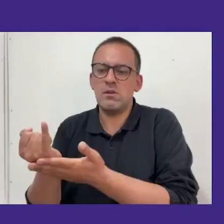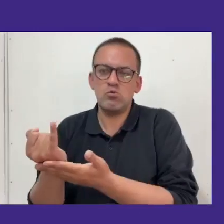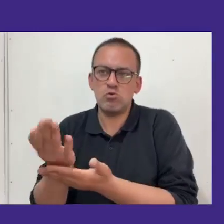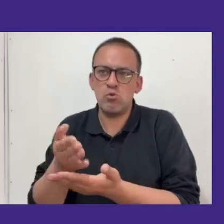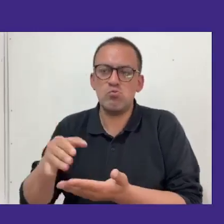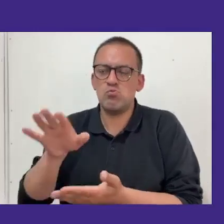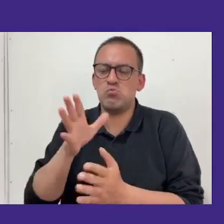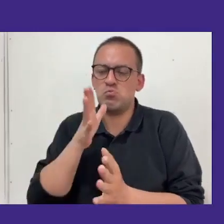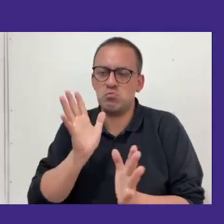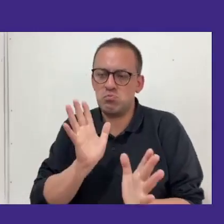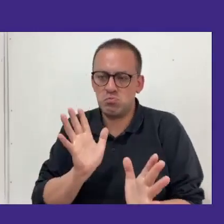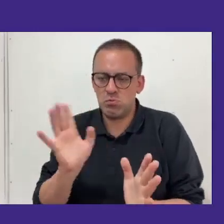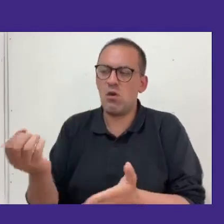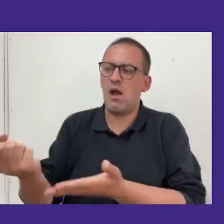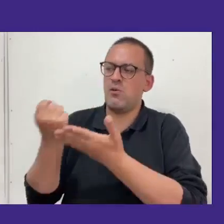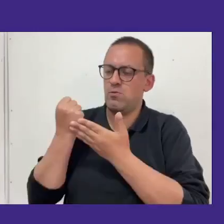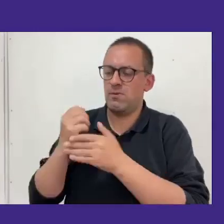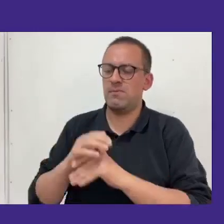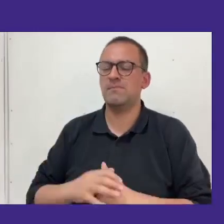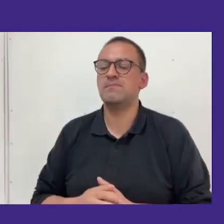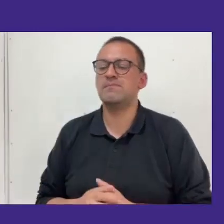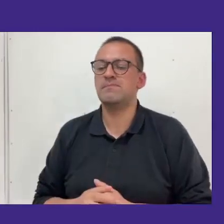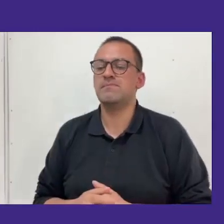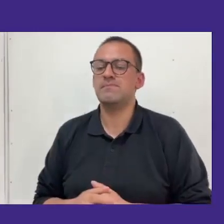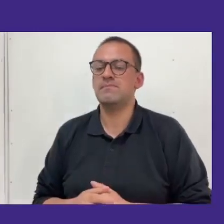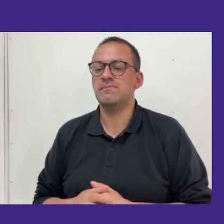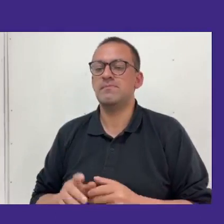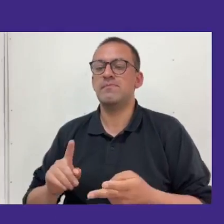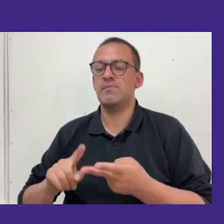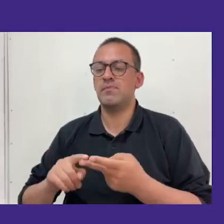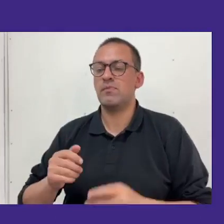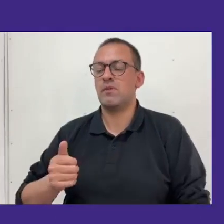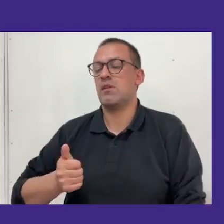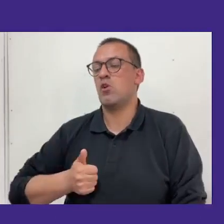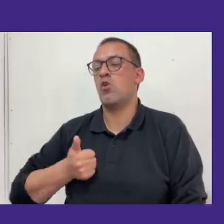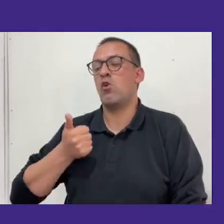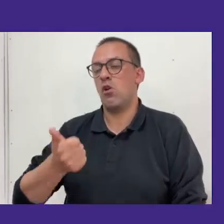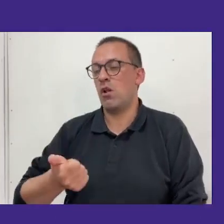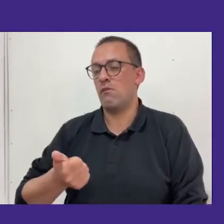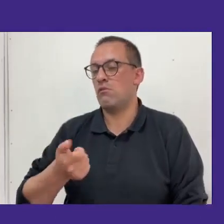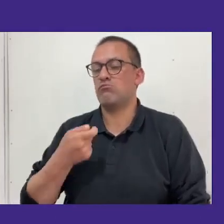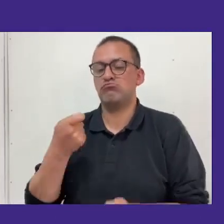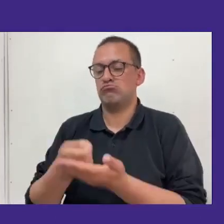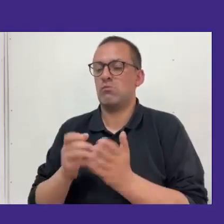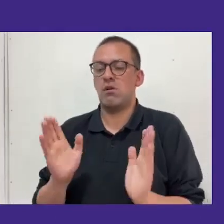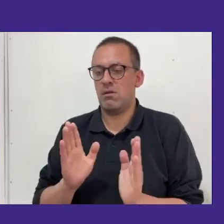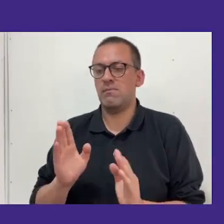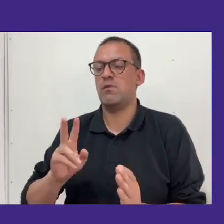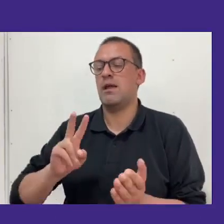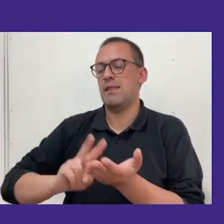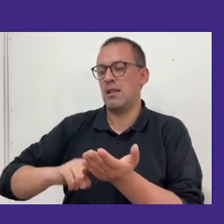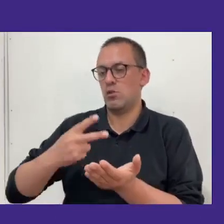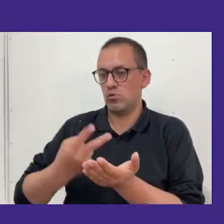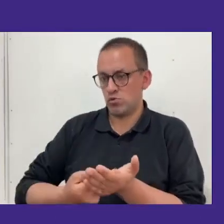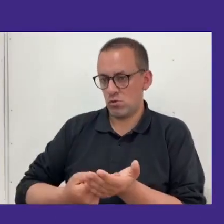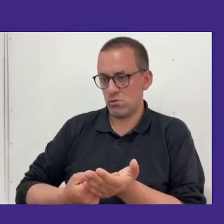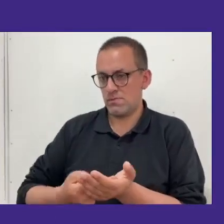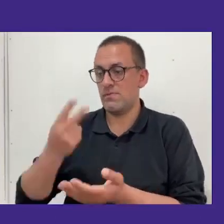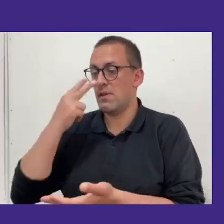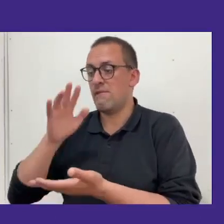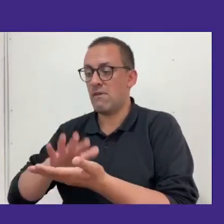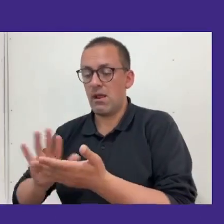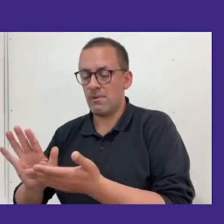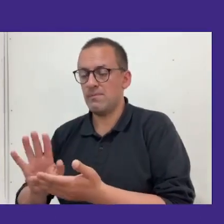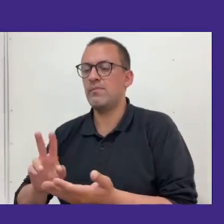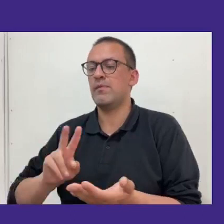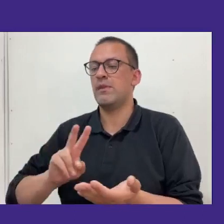etc. Lo siguiente fueron las colaboraciones a Donorem que todas las traducciones excepto la de Braille todas las